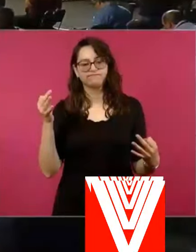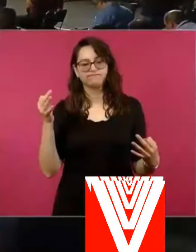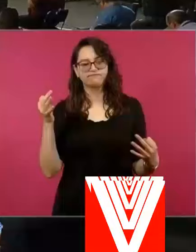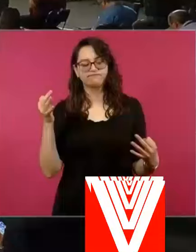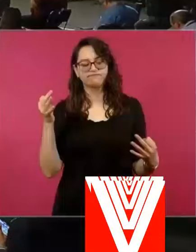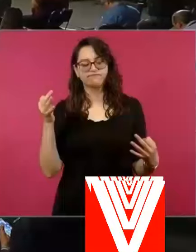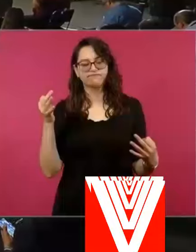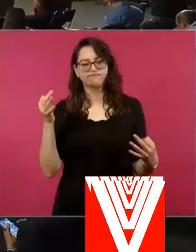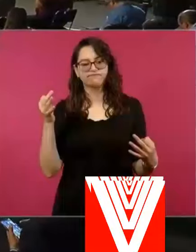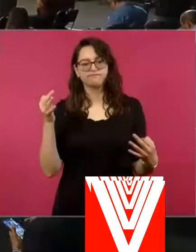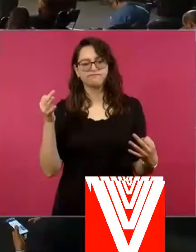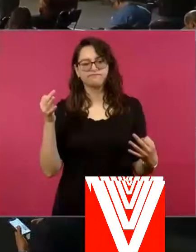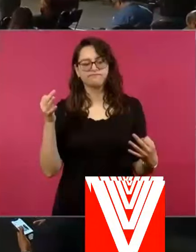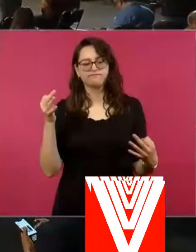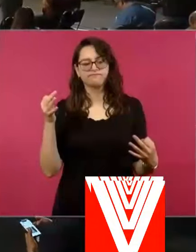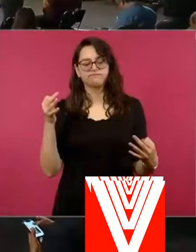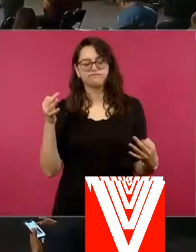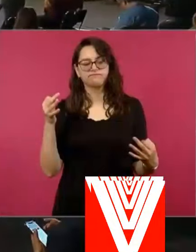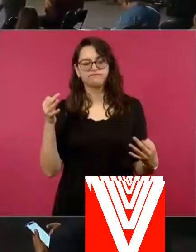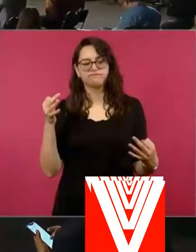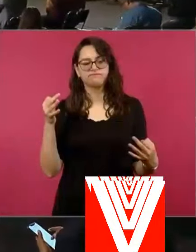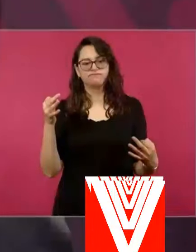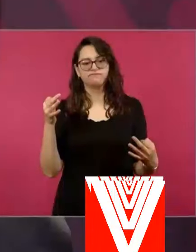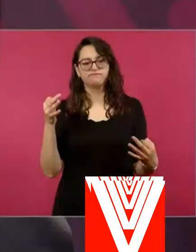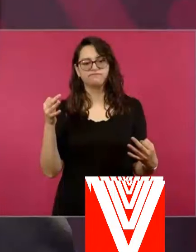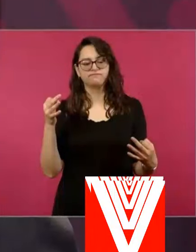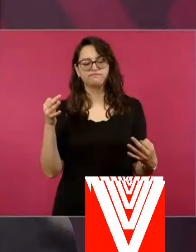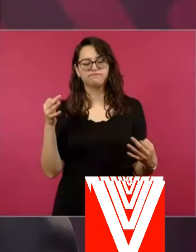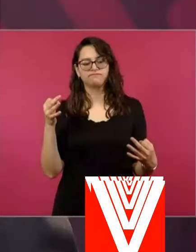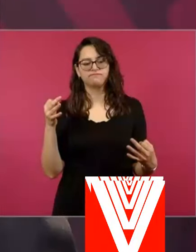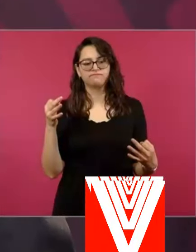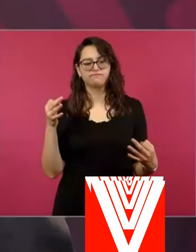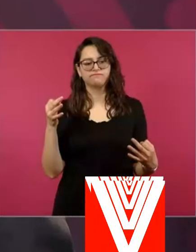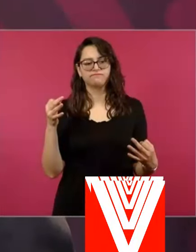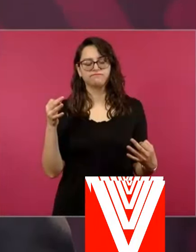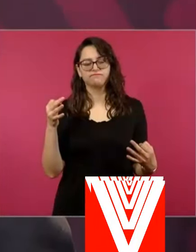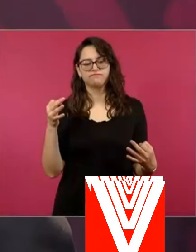afectuoso, solidario,